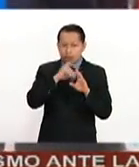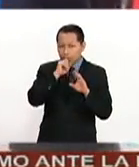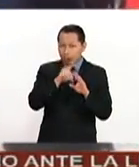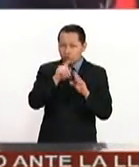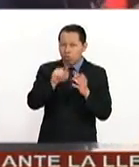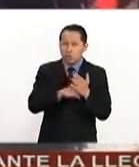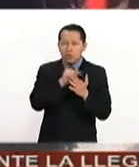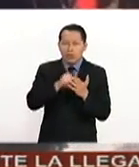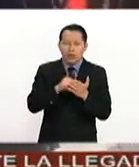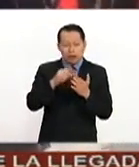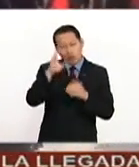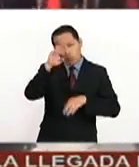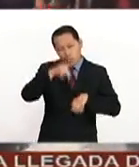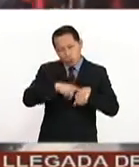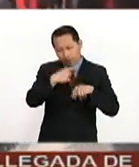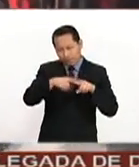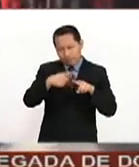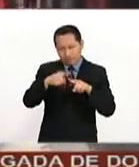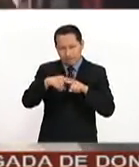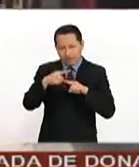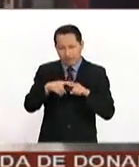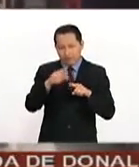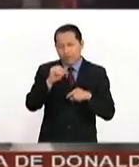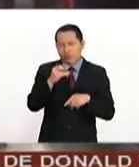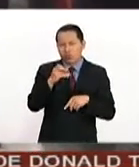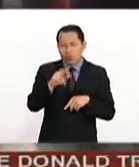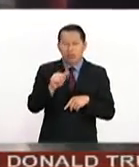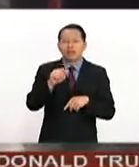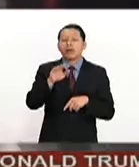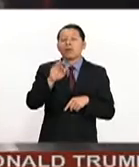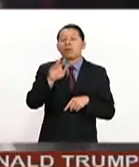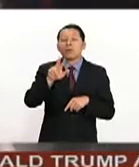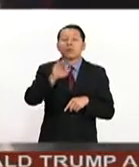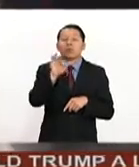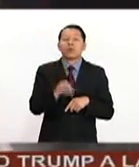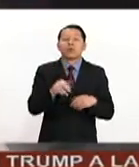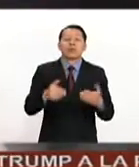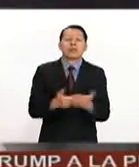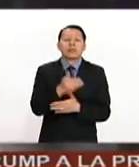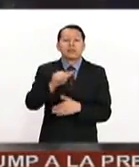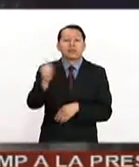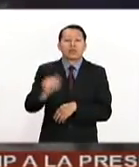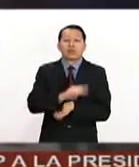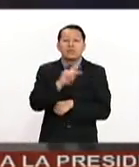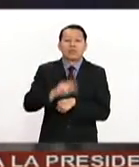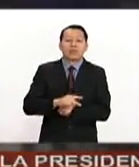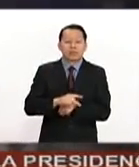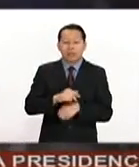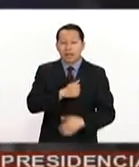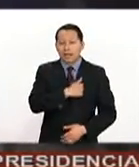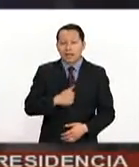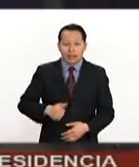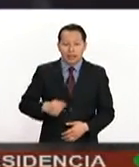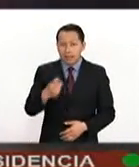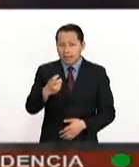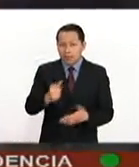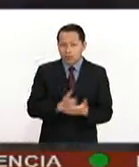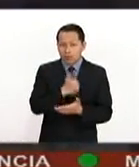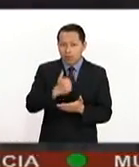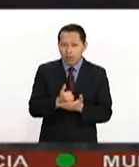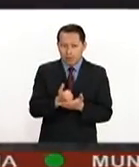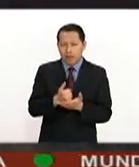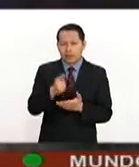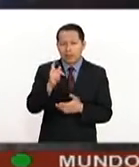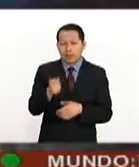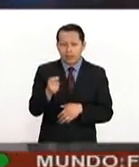medio de una ciudad multicultural, Vancouver. El 48% de su población nació en otros países. El alcalde de esa ciudad, Gregor